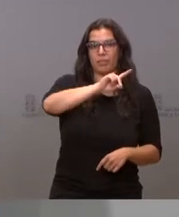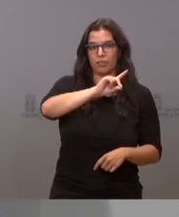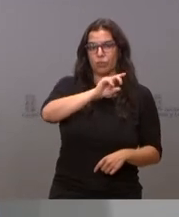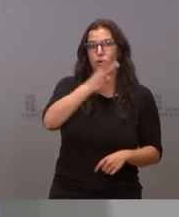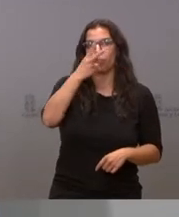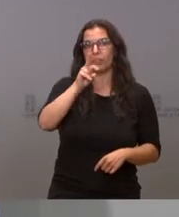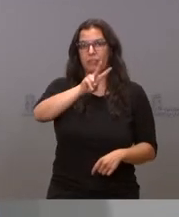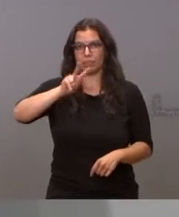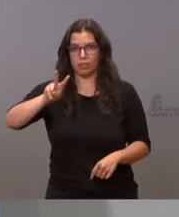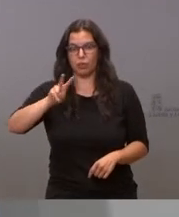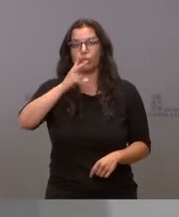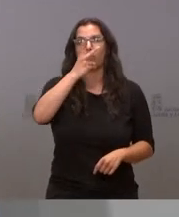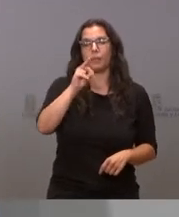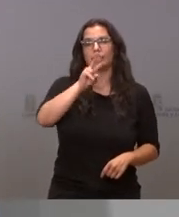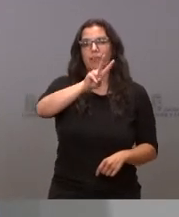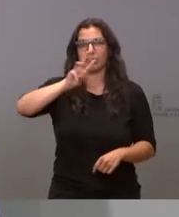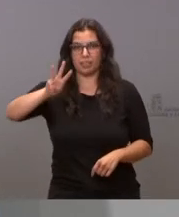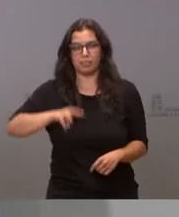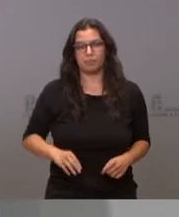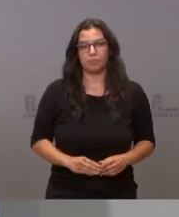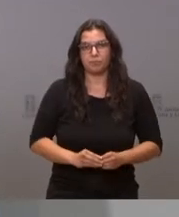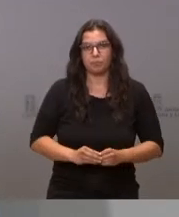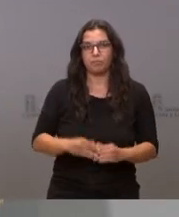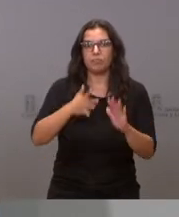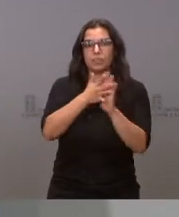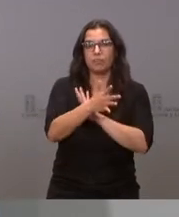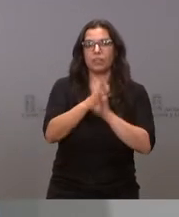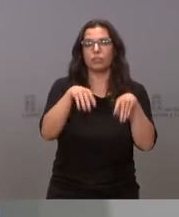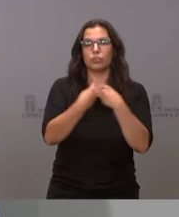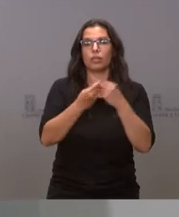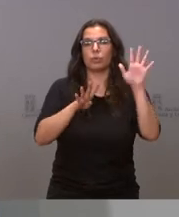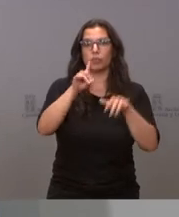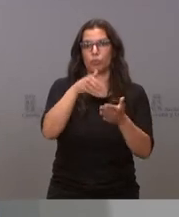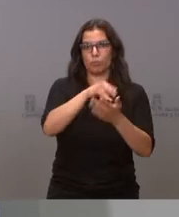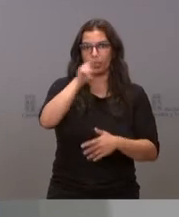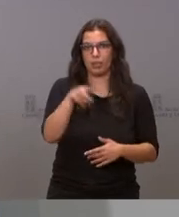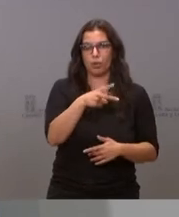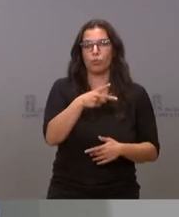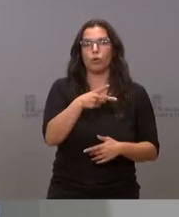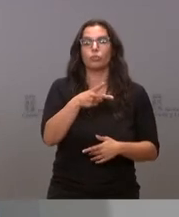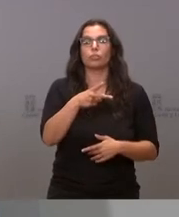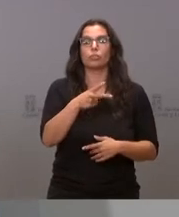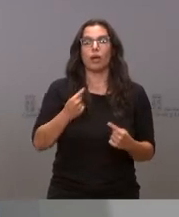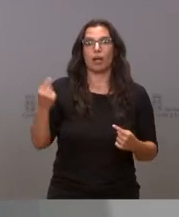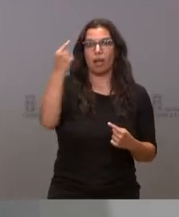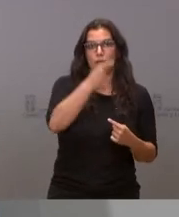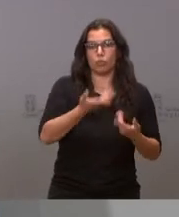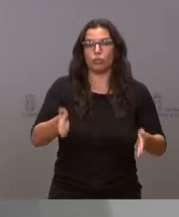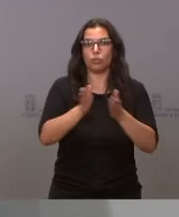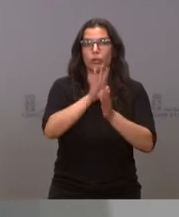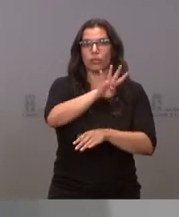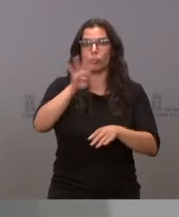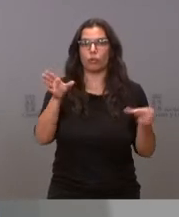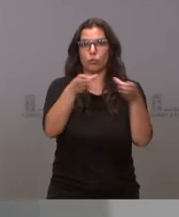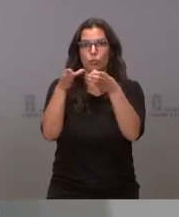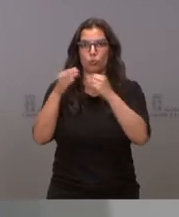2022 y 2023. Se trata de 91.000 euros a cada uno de los 44 grupos de acción local para